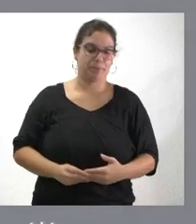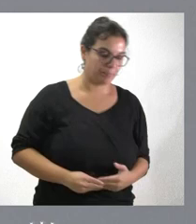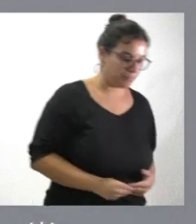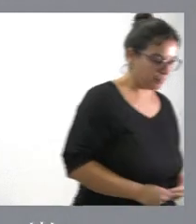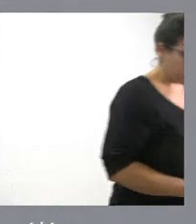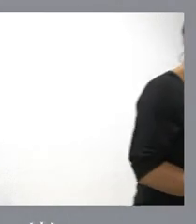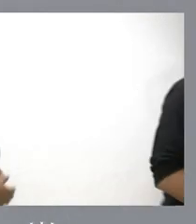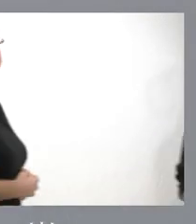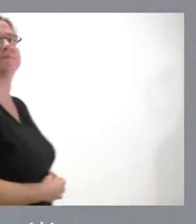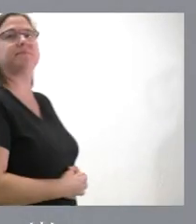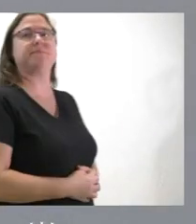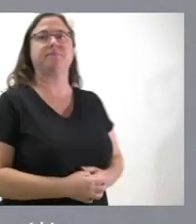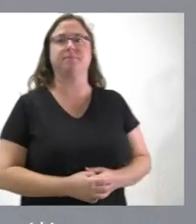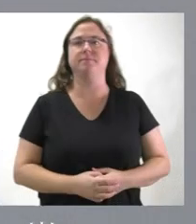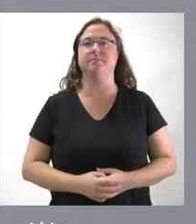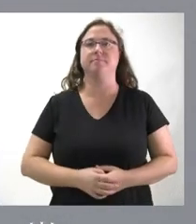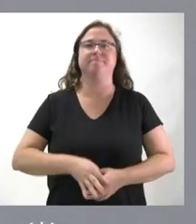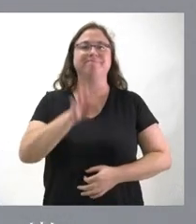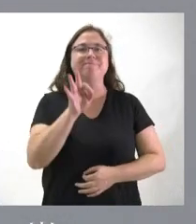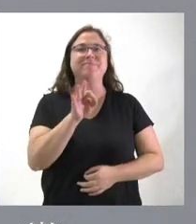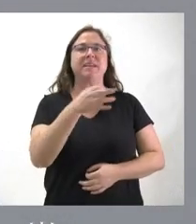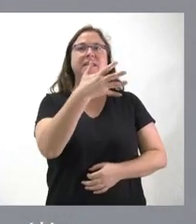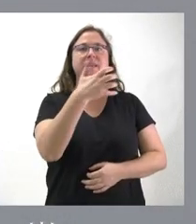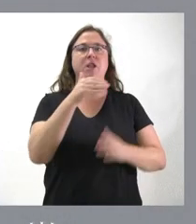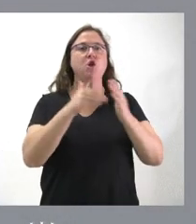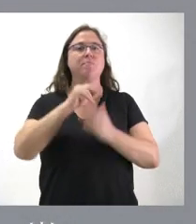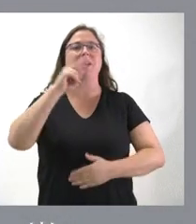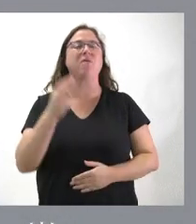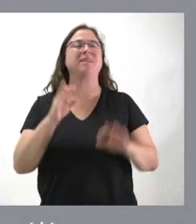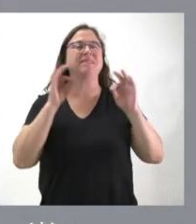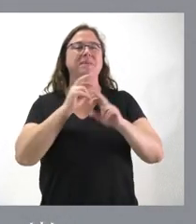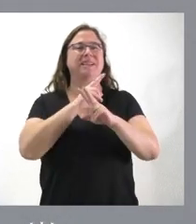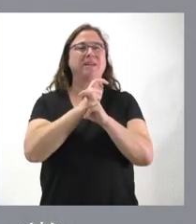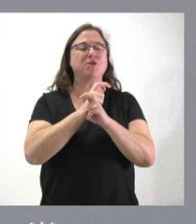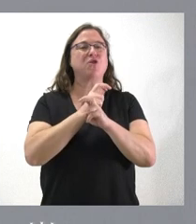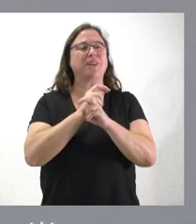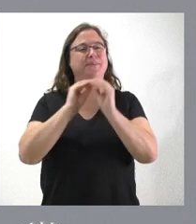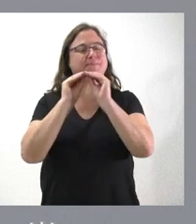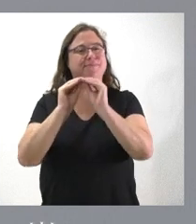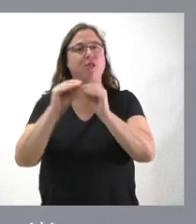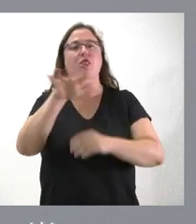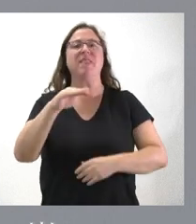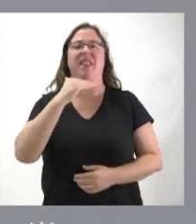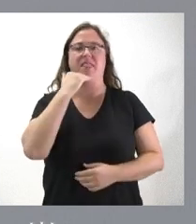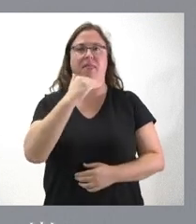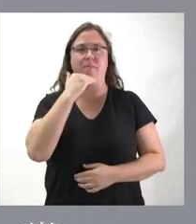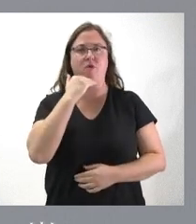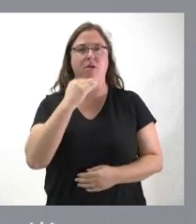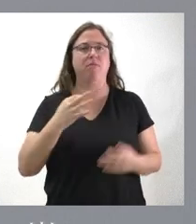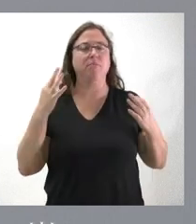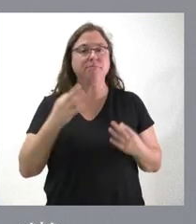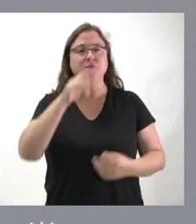Asimismo, 500.000 euros para procedimientos quirúrgicos de oftalmología y traumatología a pacientes de Zamora. Se trata de